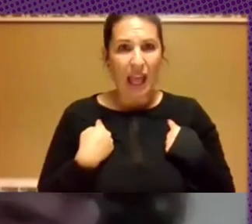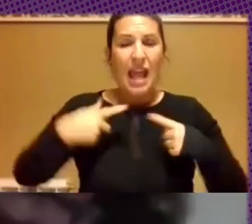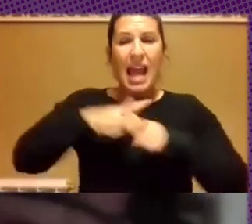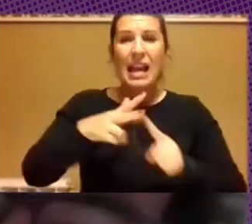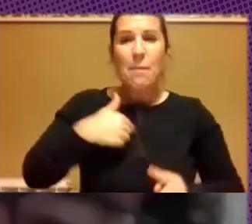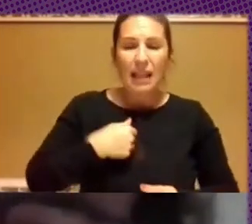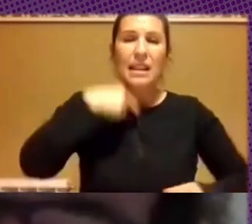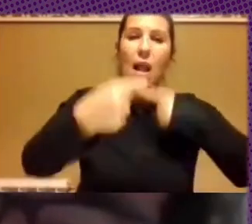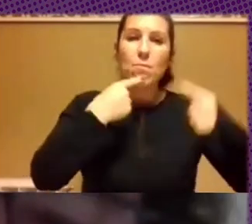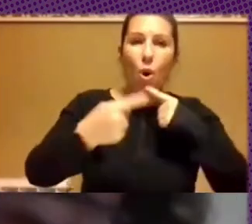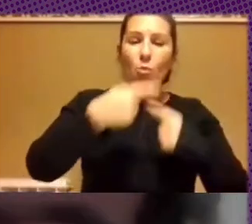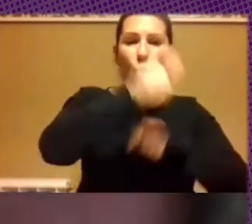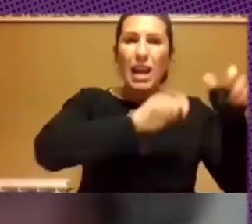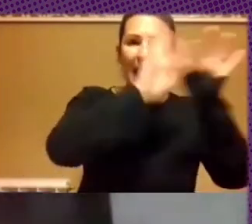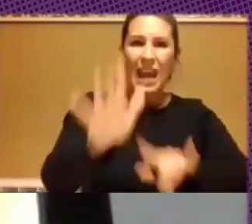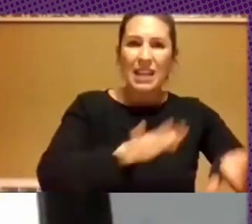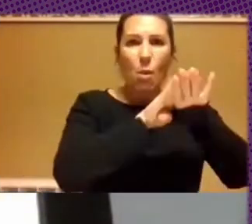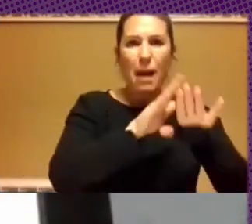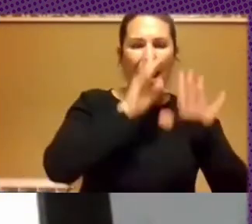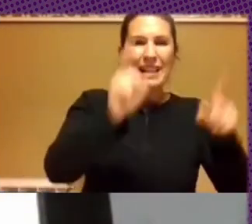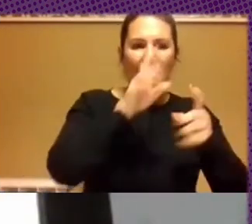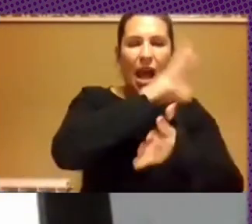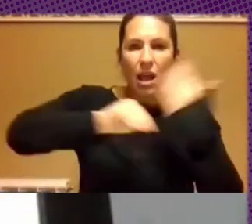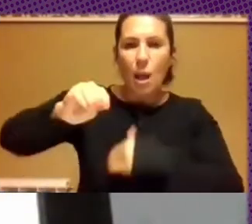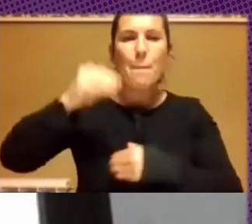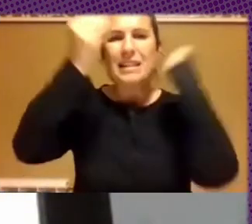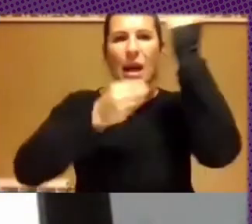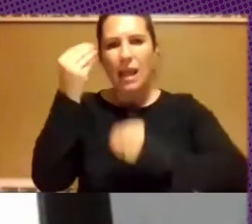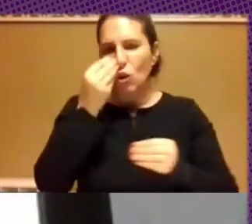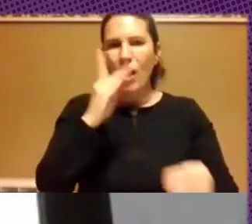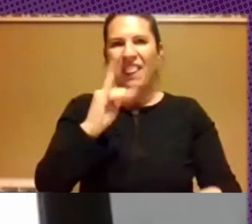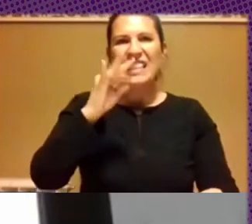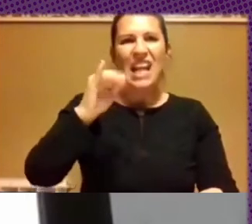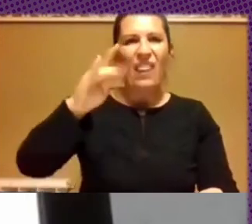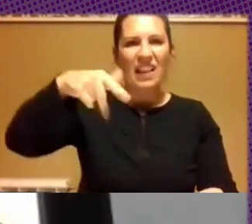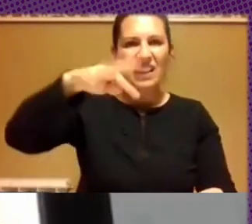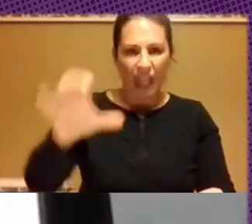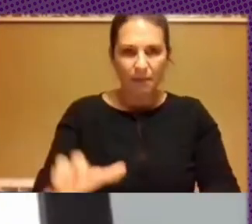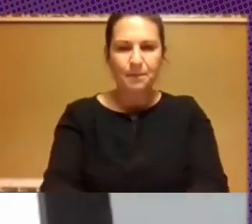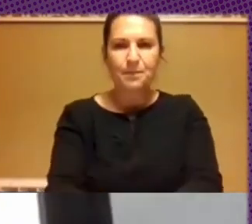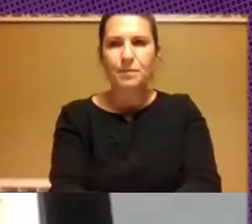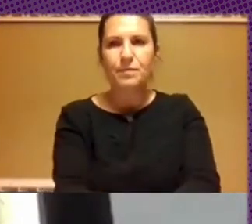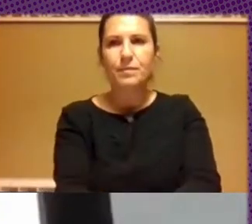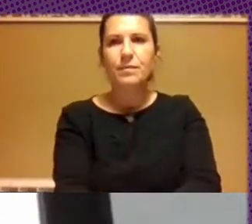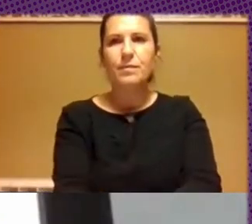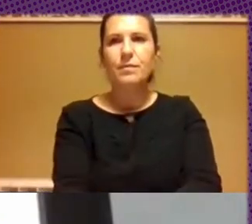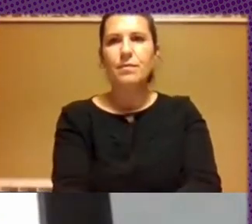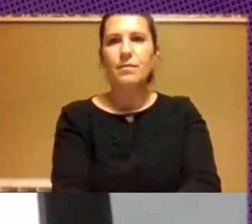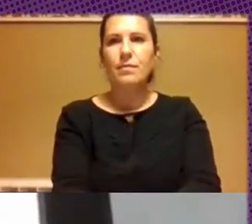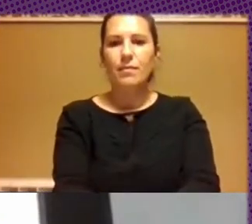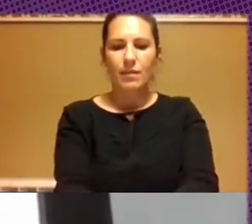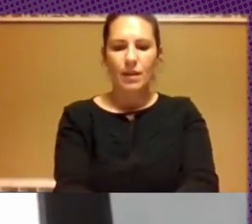populismo para ir a la casa del pensamiento disidente. Lo que podemos ver en la Argentina en este último